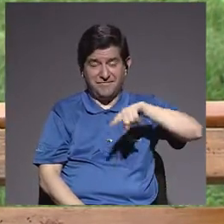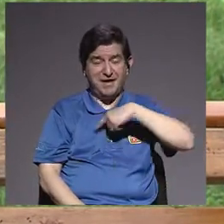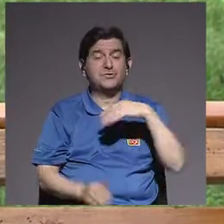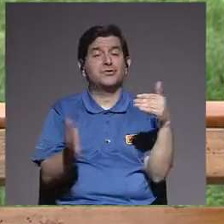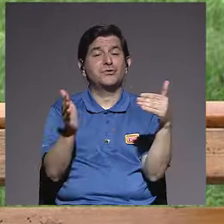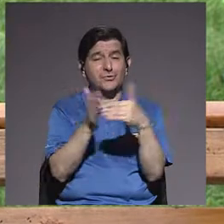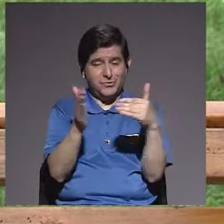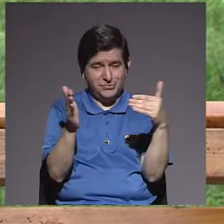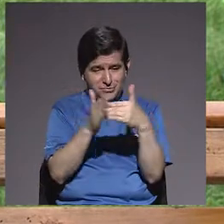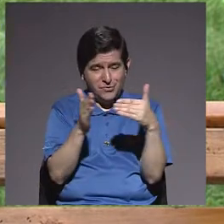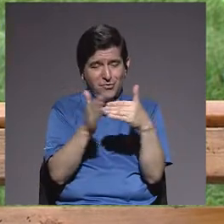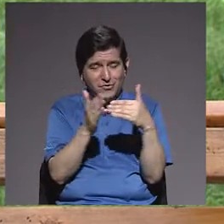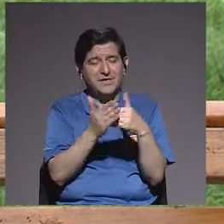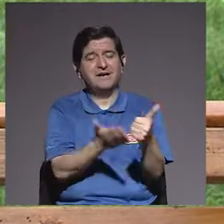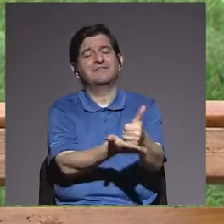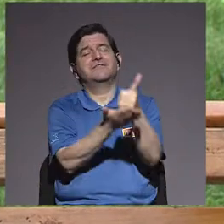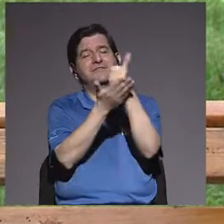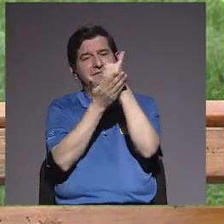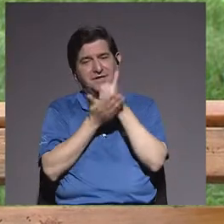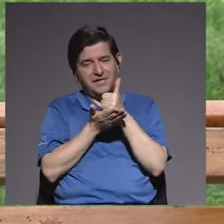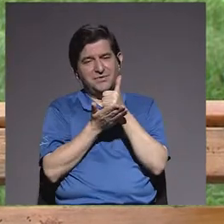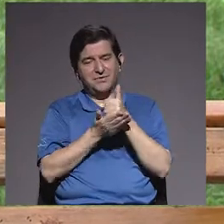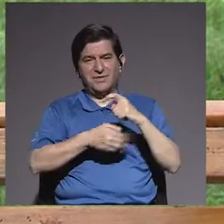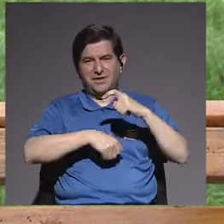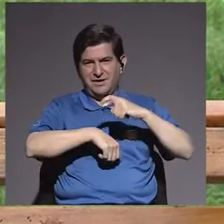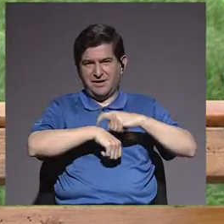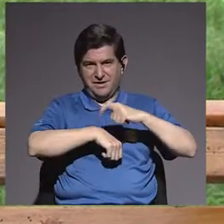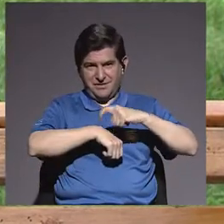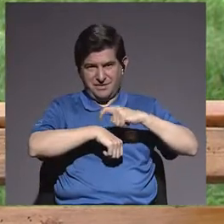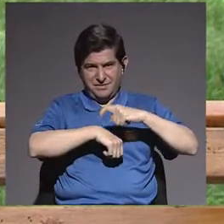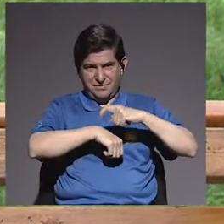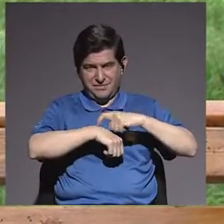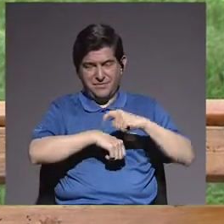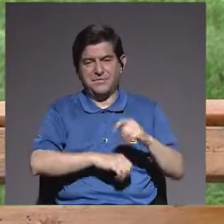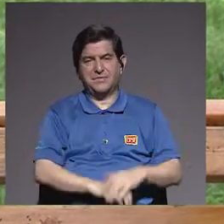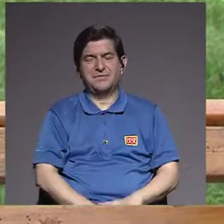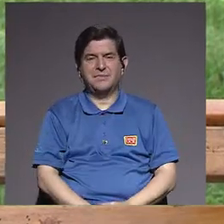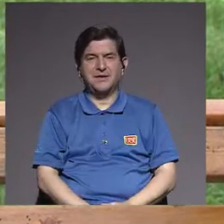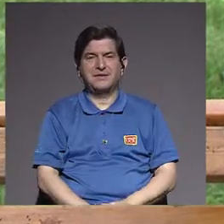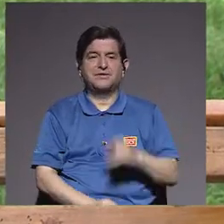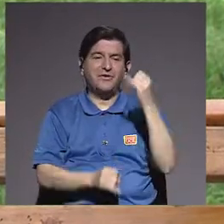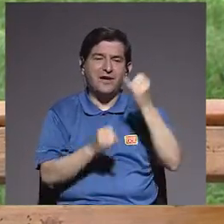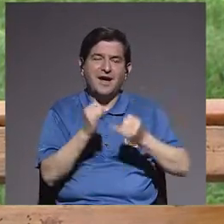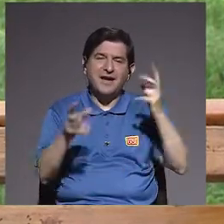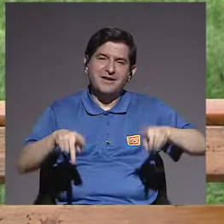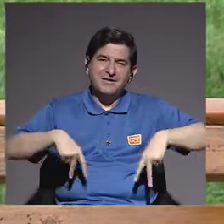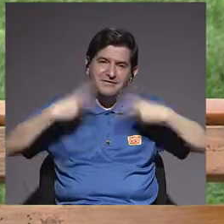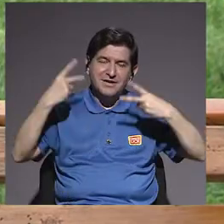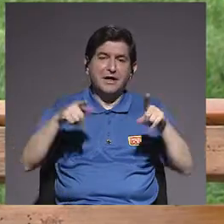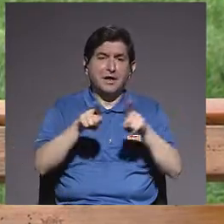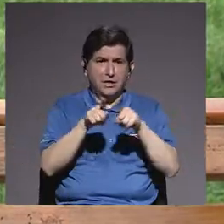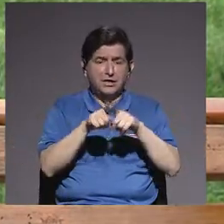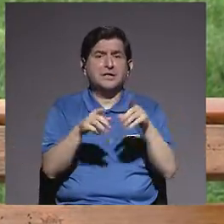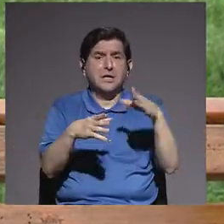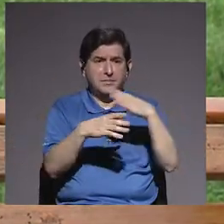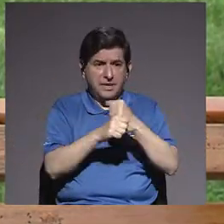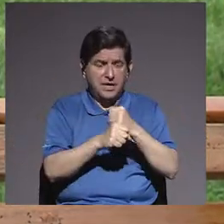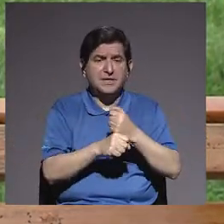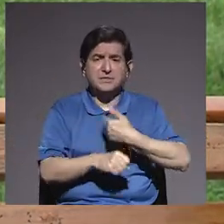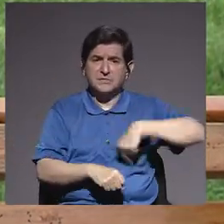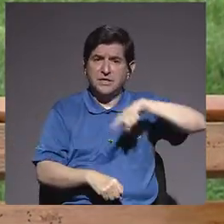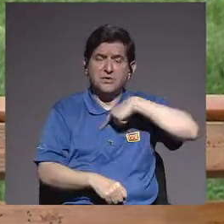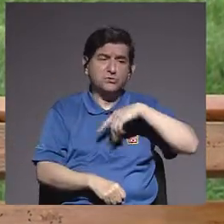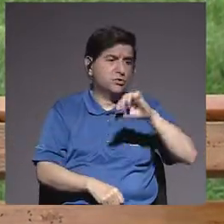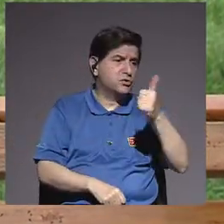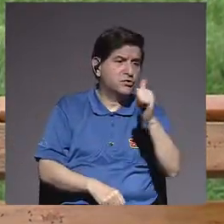nos lo vuelven a hacer cuando, es decir, nos lo vuelven a hacer al final y también tenemos que hacerlos al